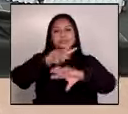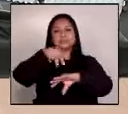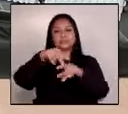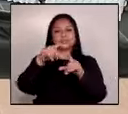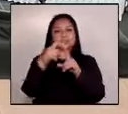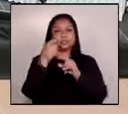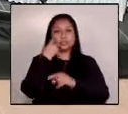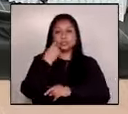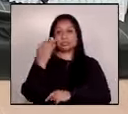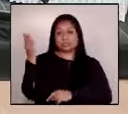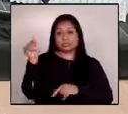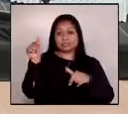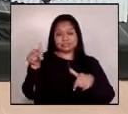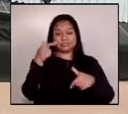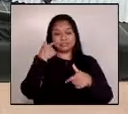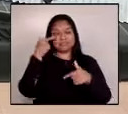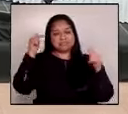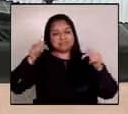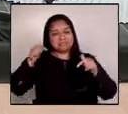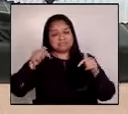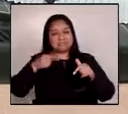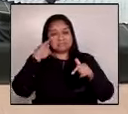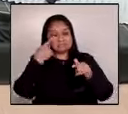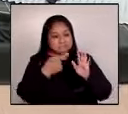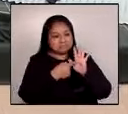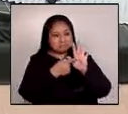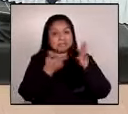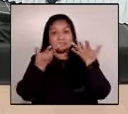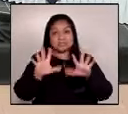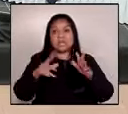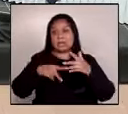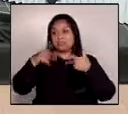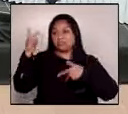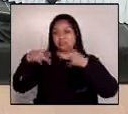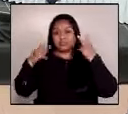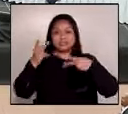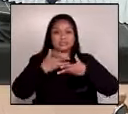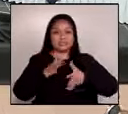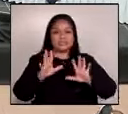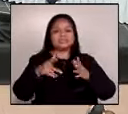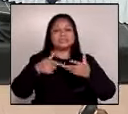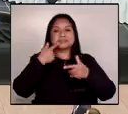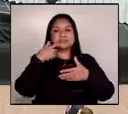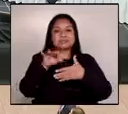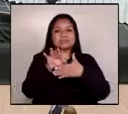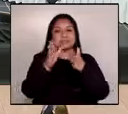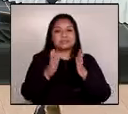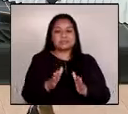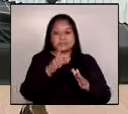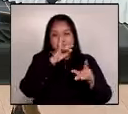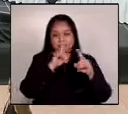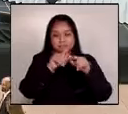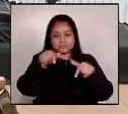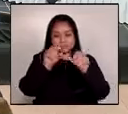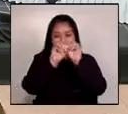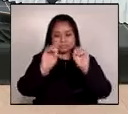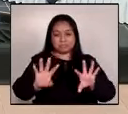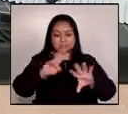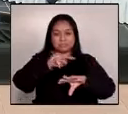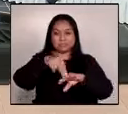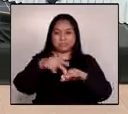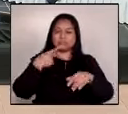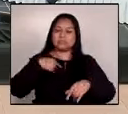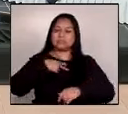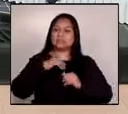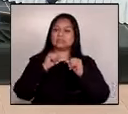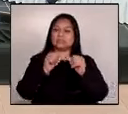imágenes de este momento donde se han retirado las autoridades acá en el Palacio Nacional y nosotros continuamos con nuestra